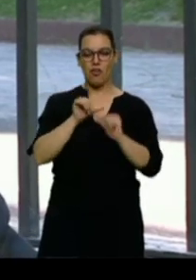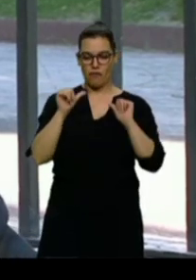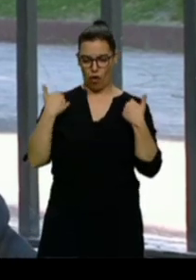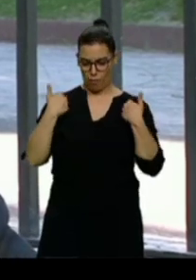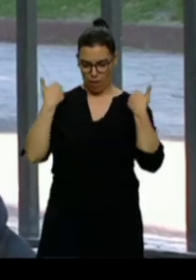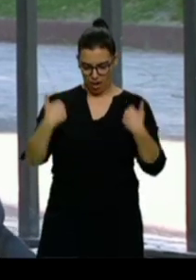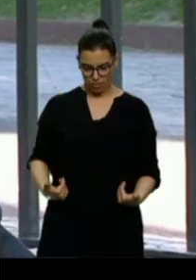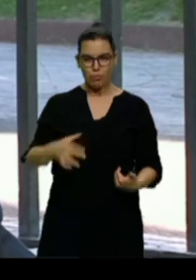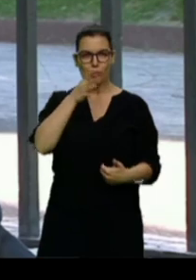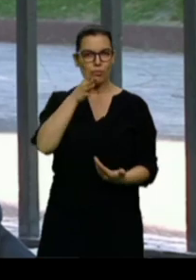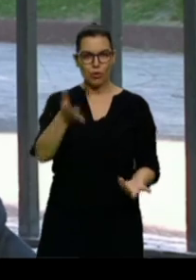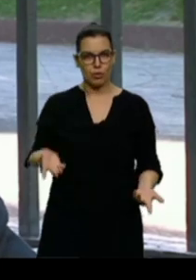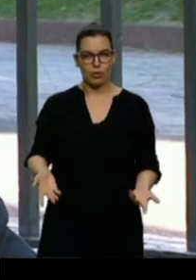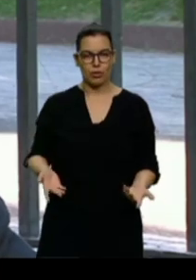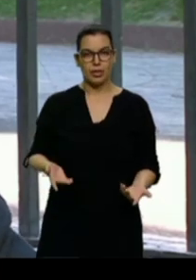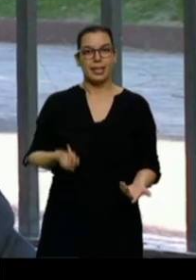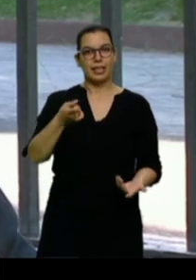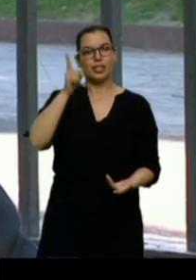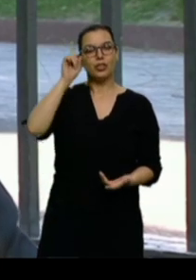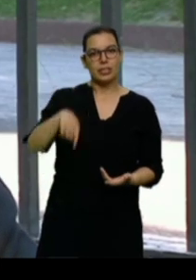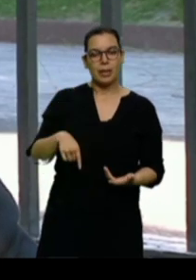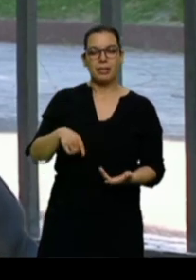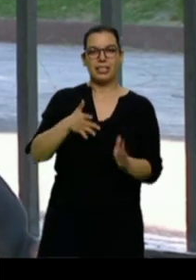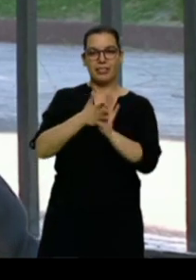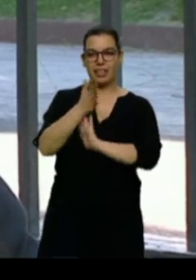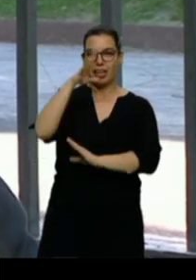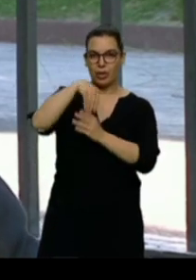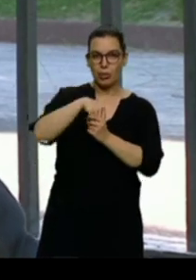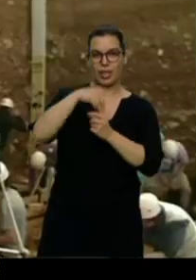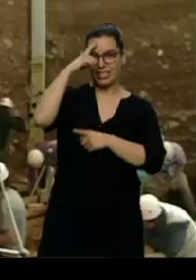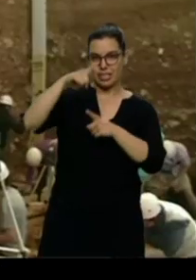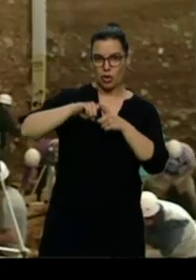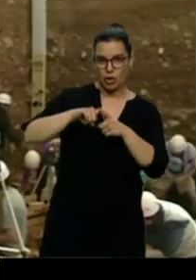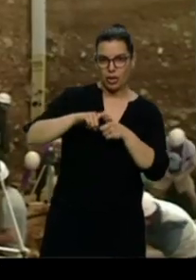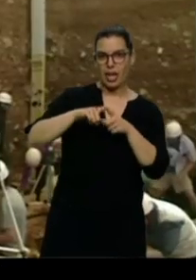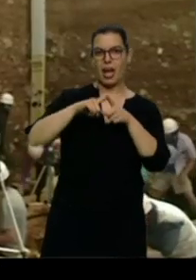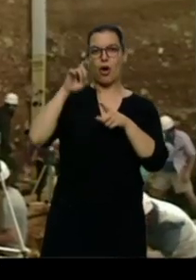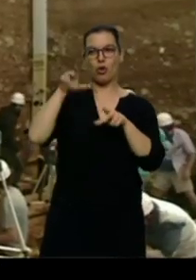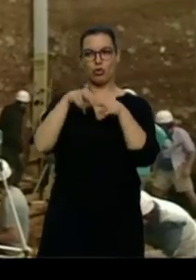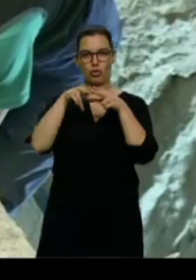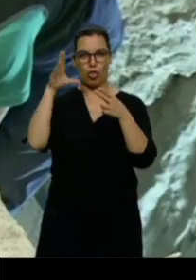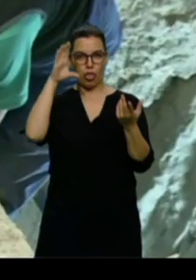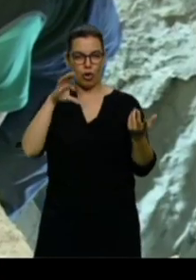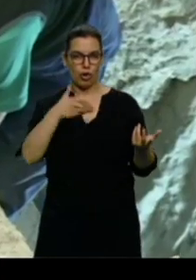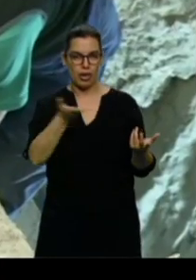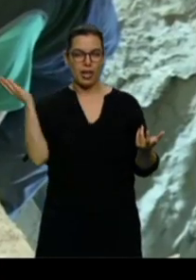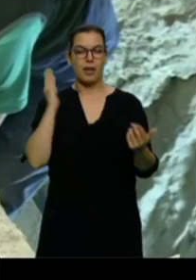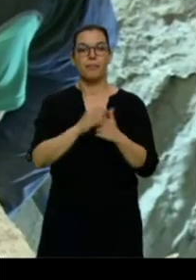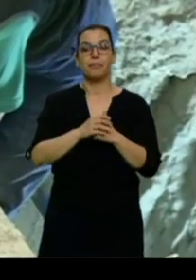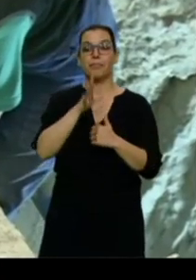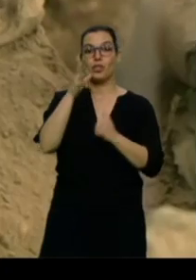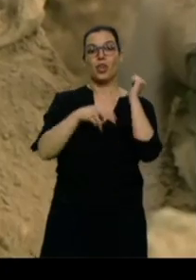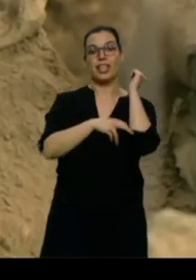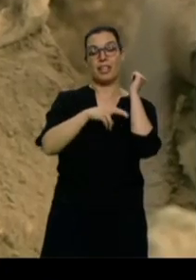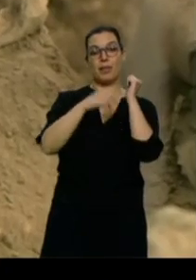Y eso también abarca a nuestra psicología, a nuestra sociología. Para ello el yacimiento de Atapuerca, que dirige desde el año